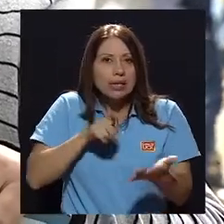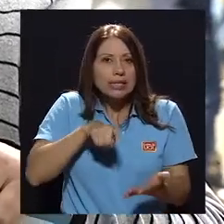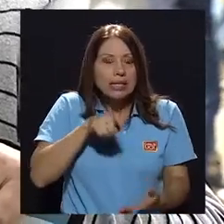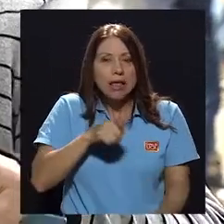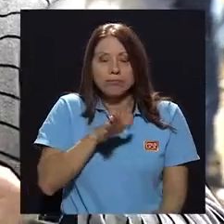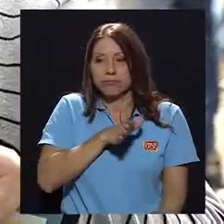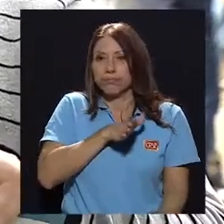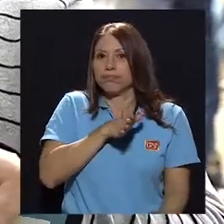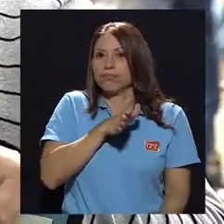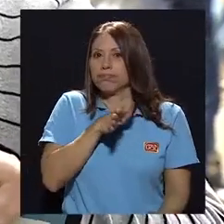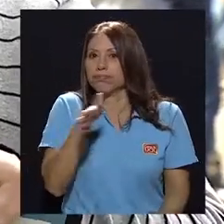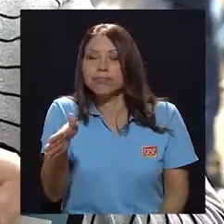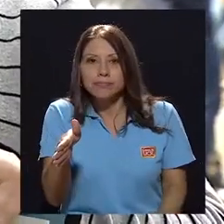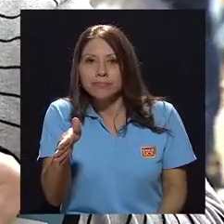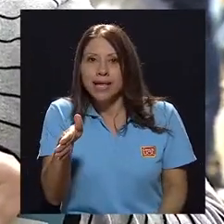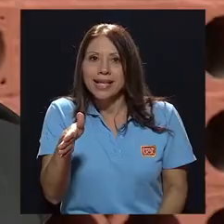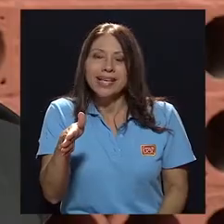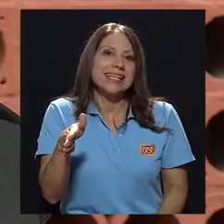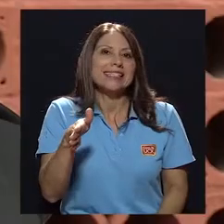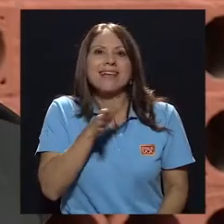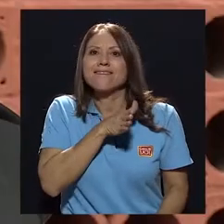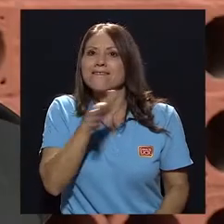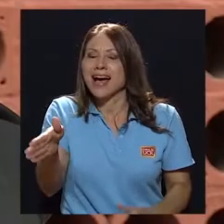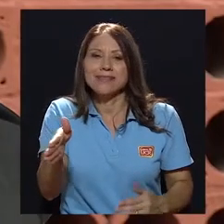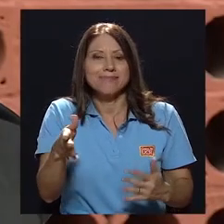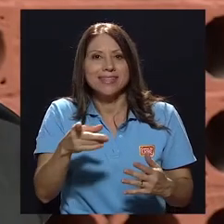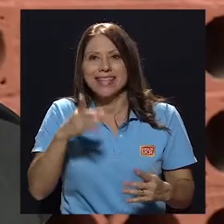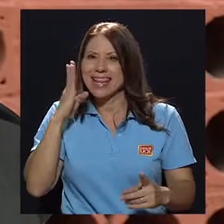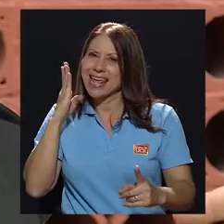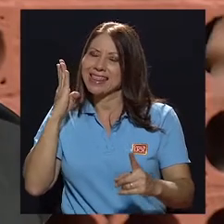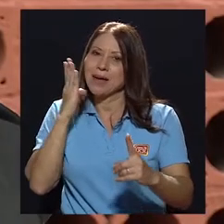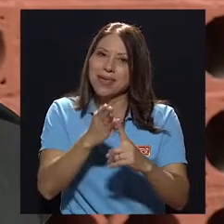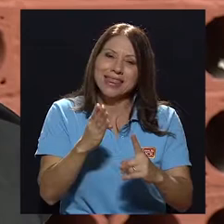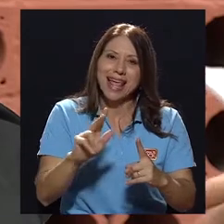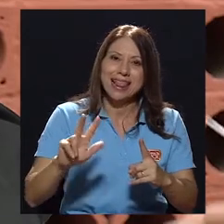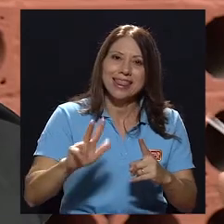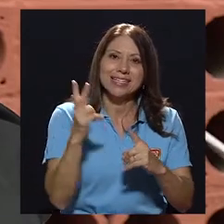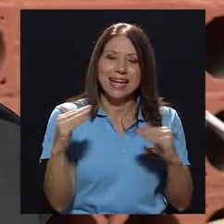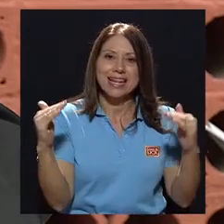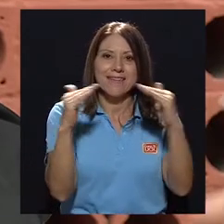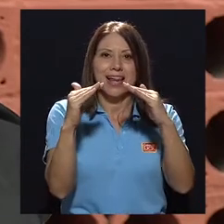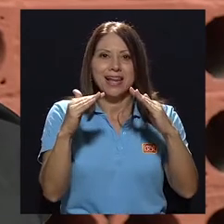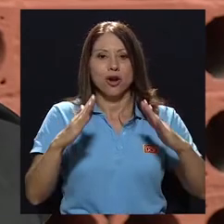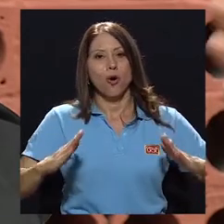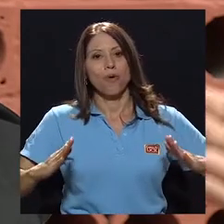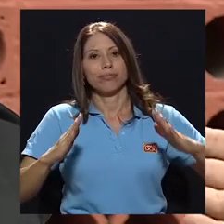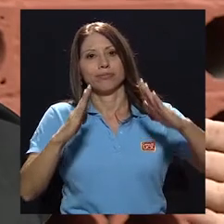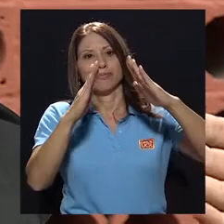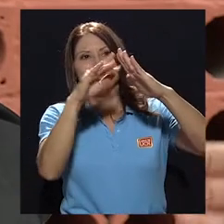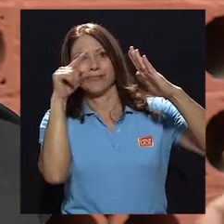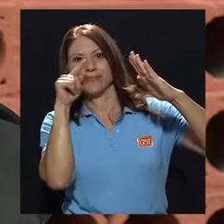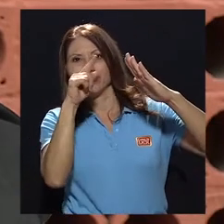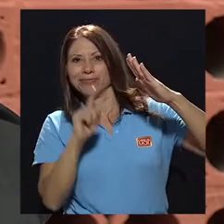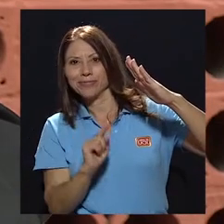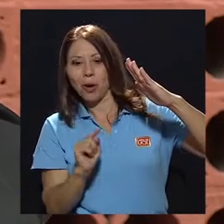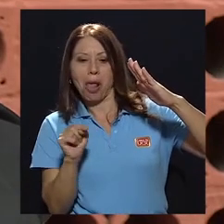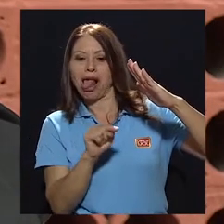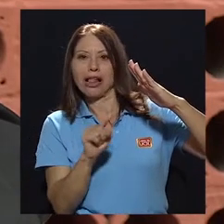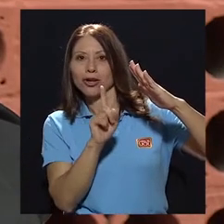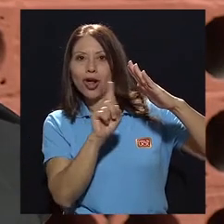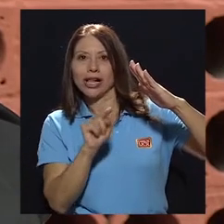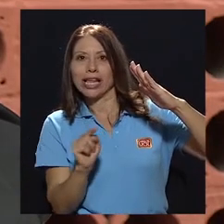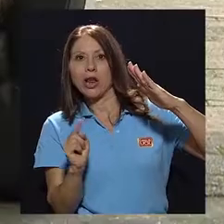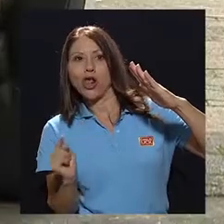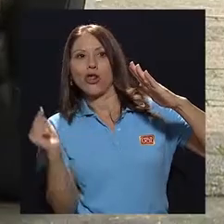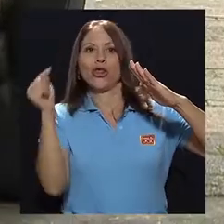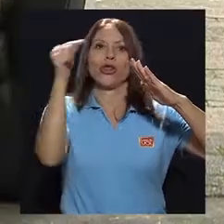y directamente se van al tercer nivel de atención. Es decir, se van como a los hospitales, incluso hay mucha